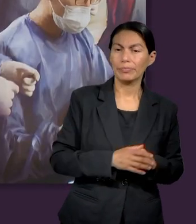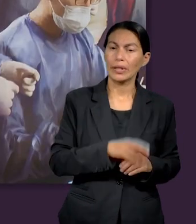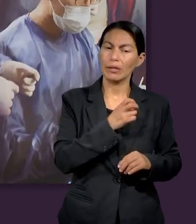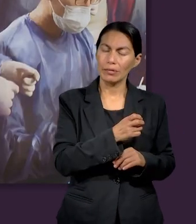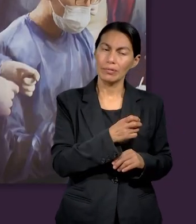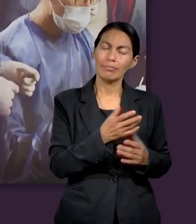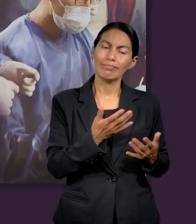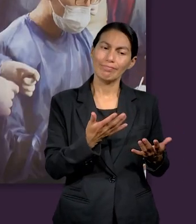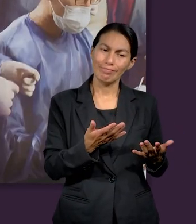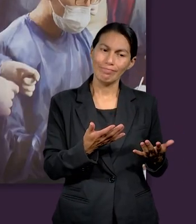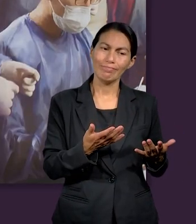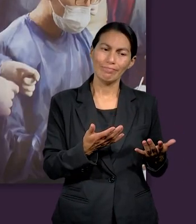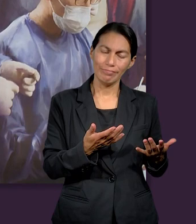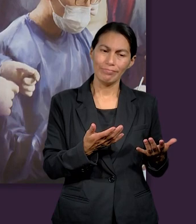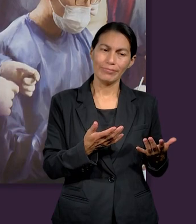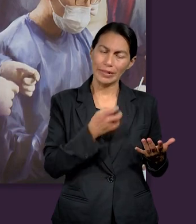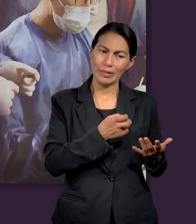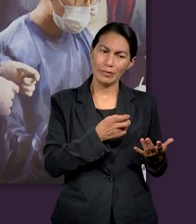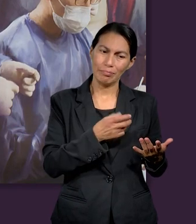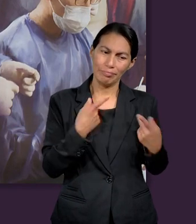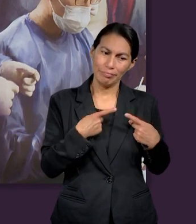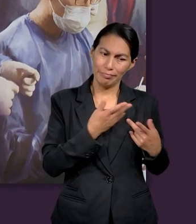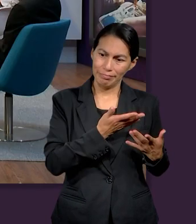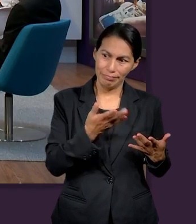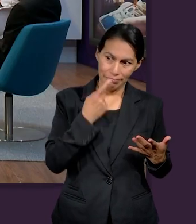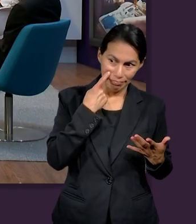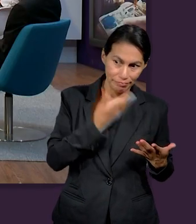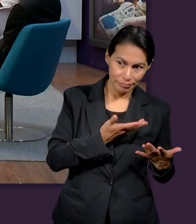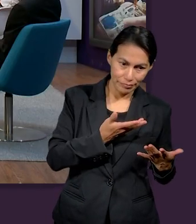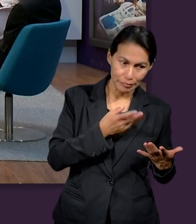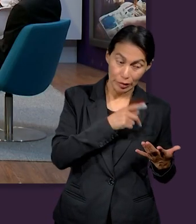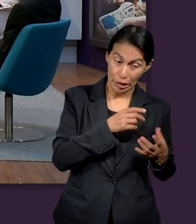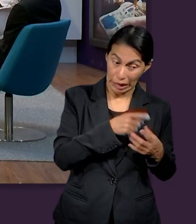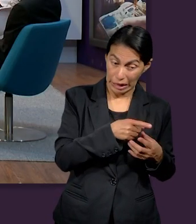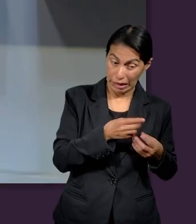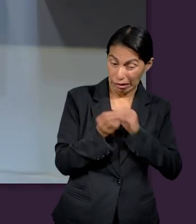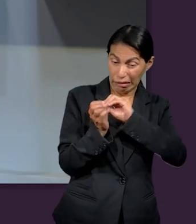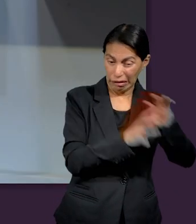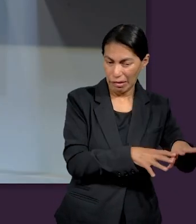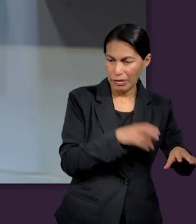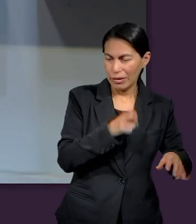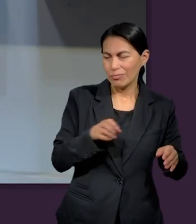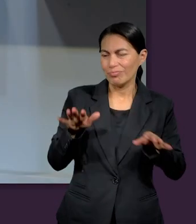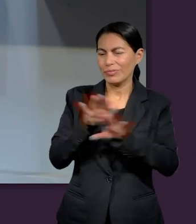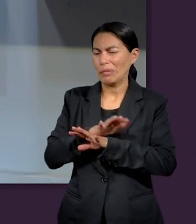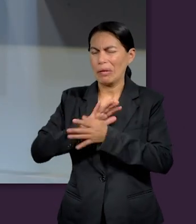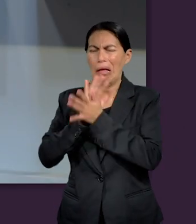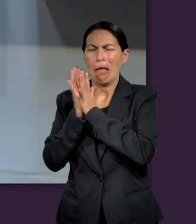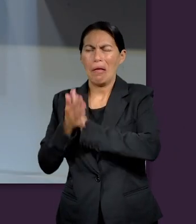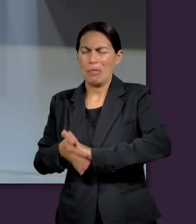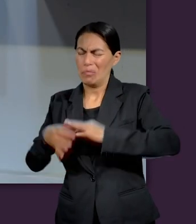algo bastante notorio, ¿no? O sea, iba a ser un gran cambio en su vida también.